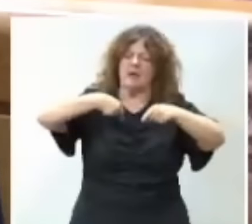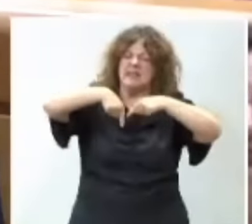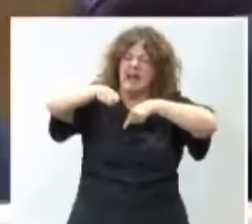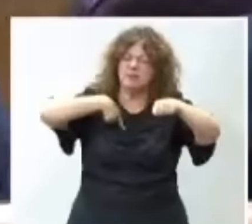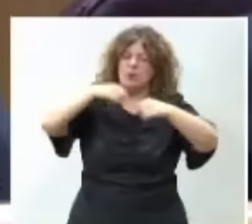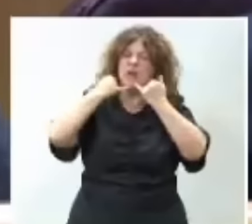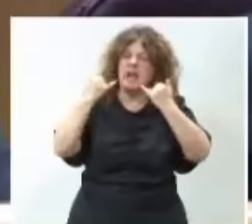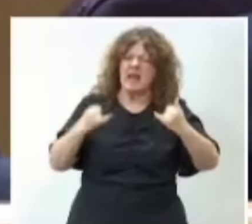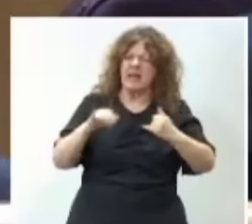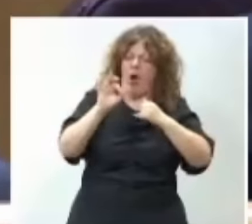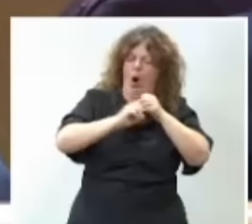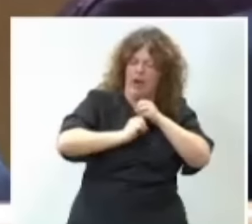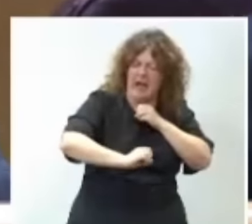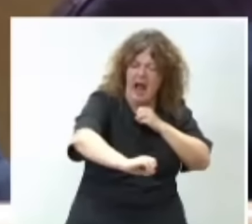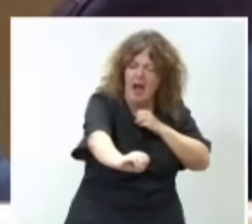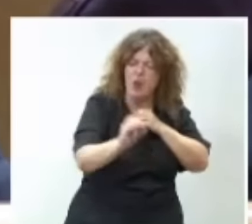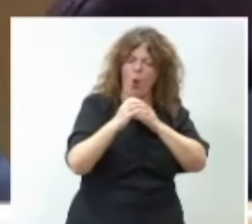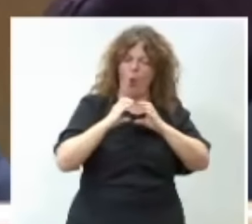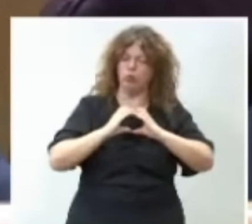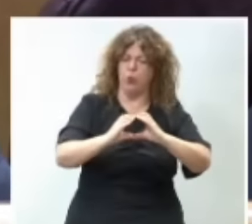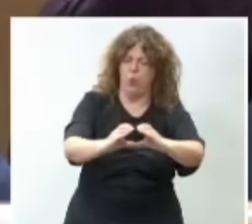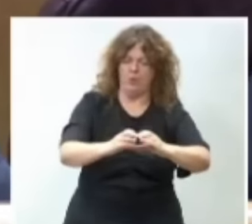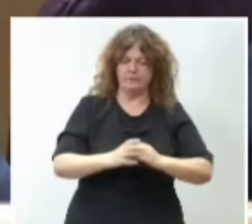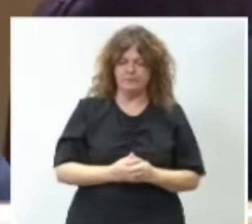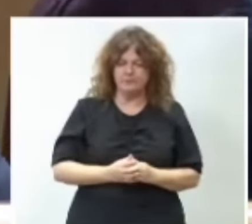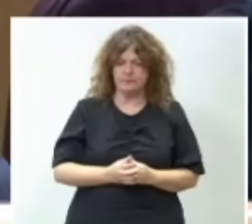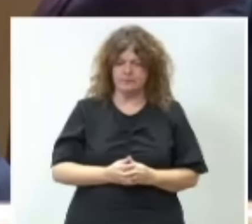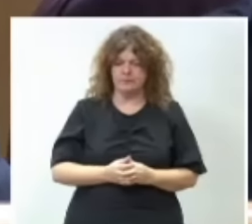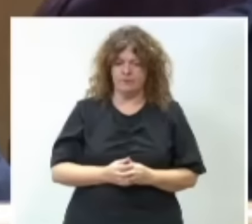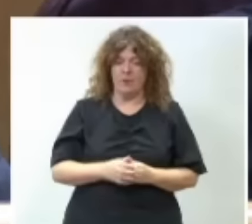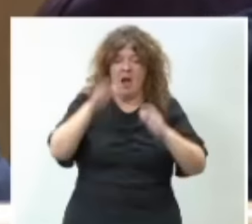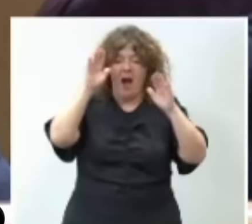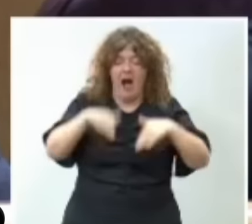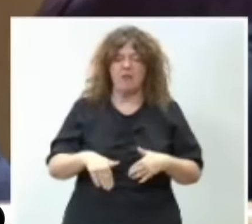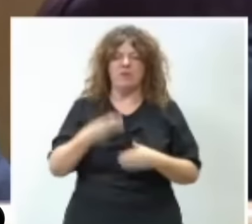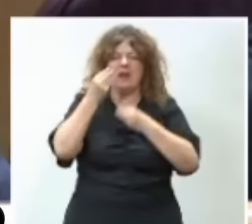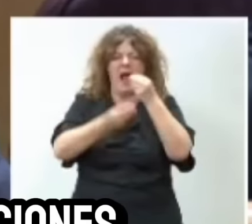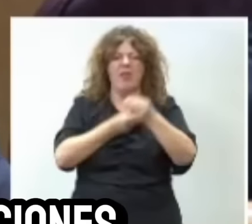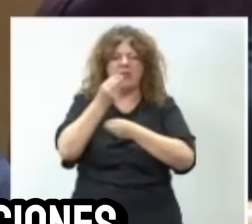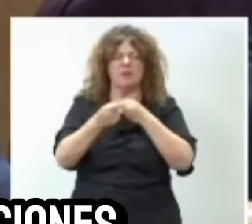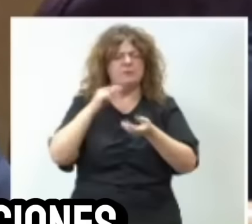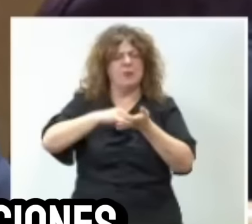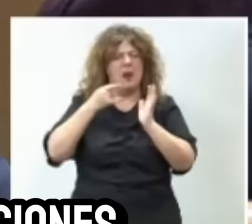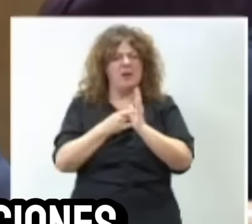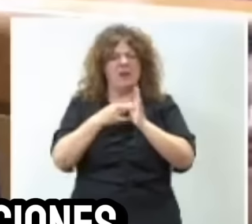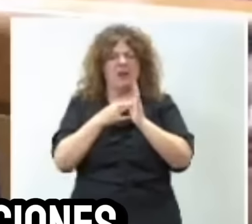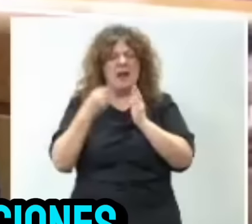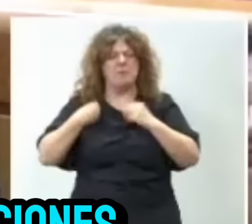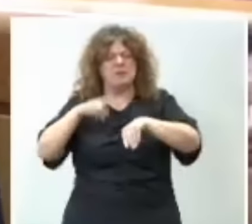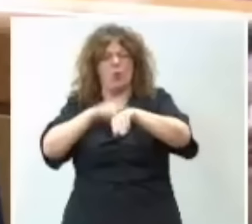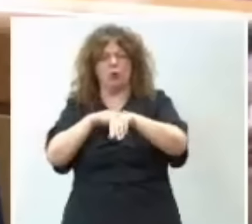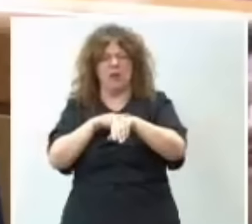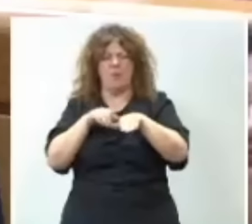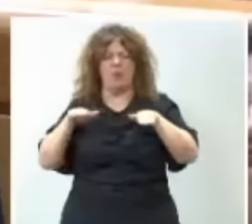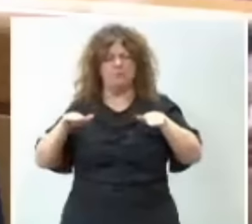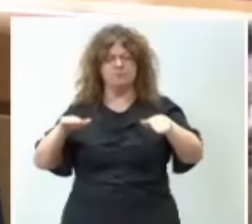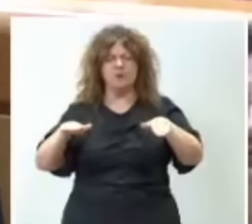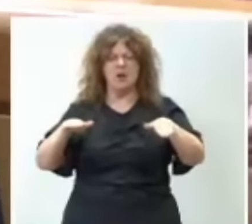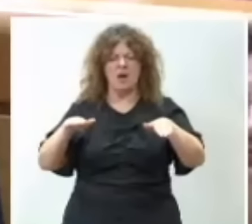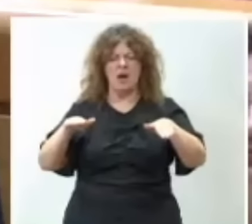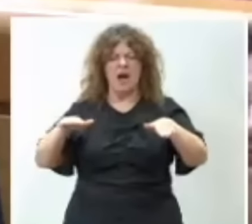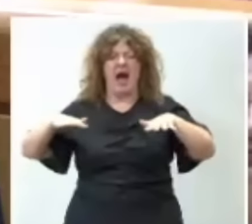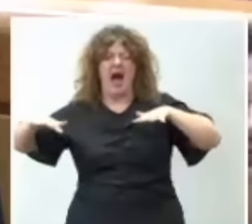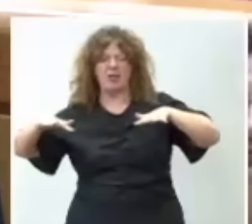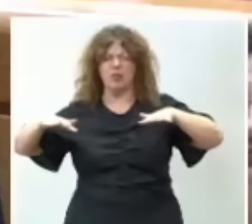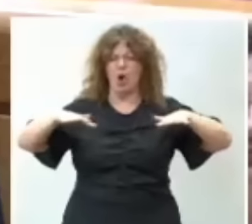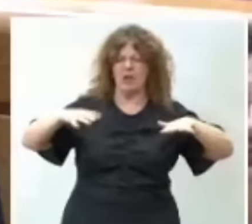través de cable o a través de tubo. Y esto nos lleva a un ejercicio en el que debemos planificar simultáneamente distintas acciones. También, por cierto,